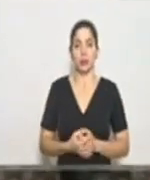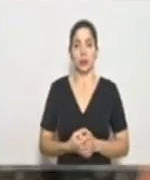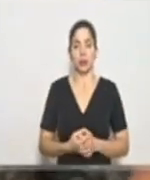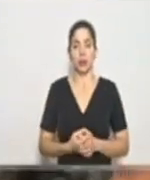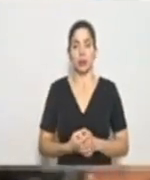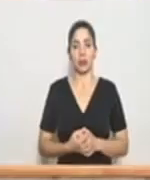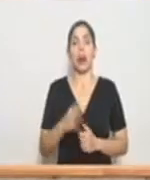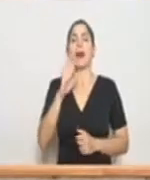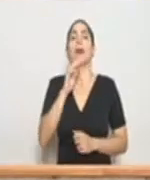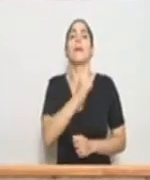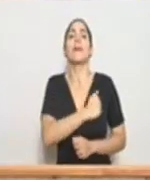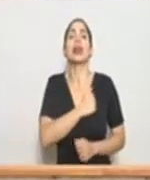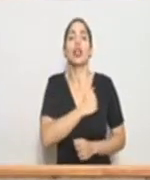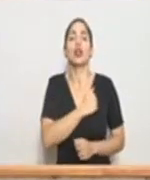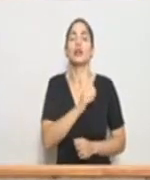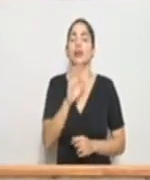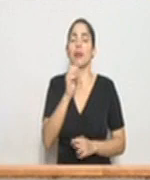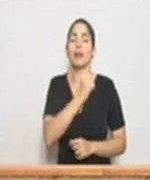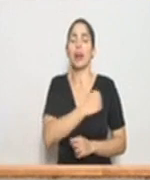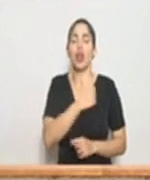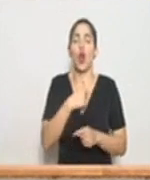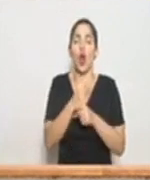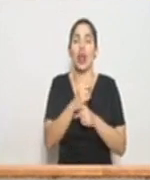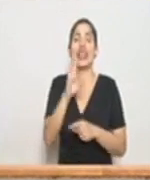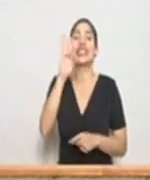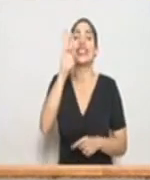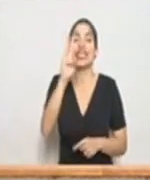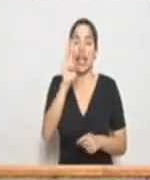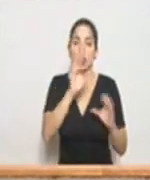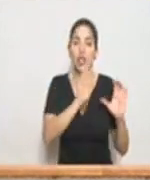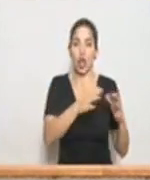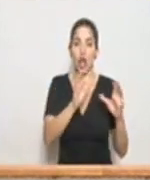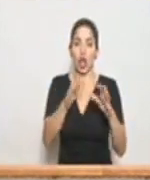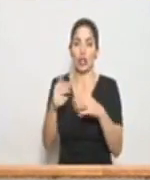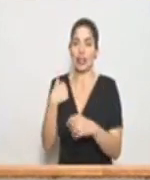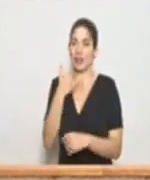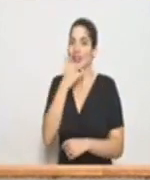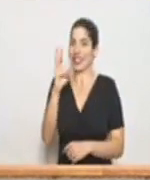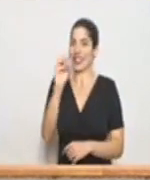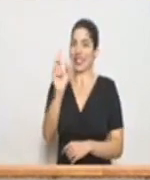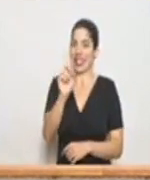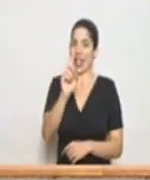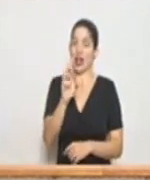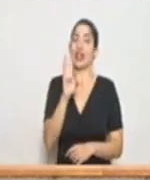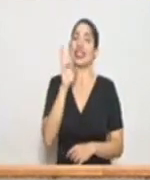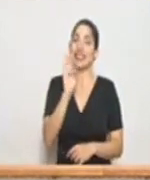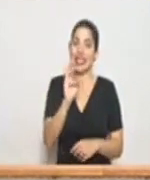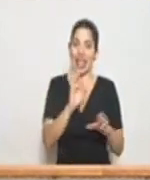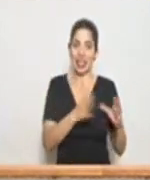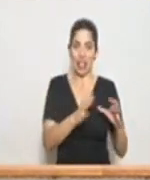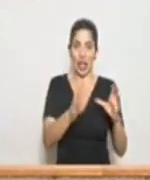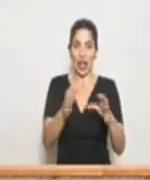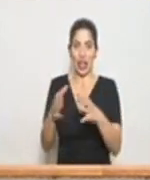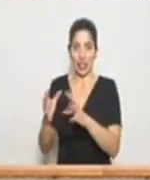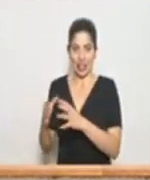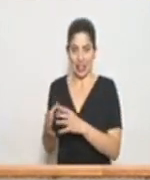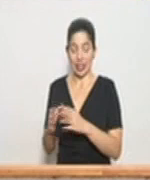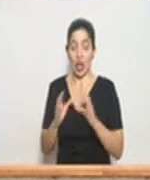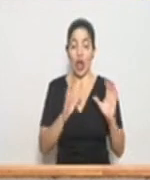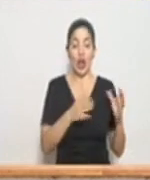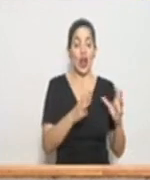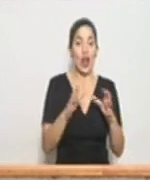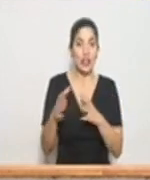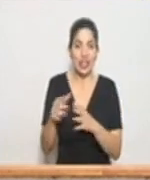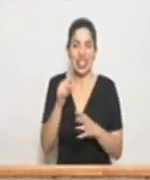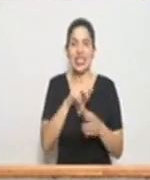vamos para corregir son 6 clusters si me equivoqué no son 60 son 6 clusters los clusters recordemos que son